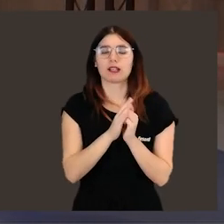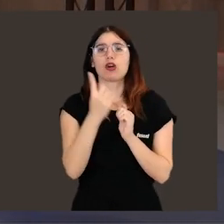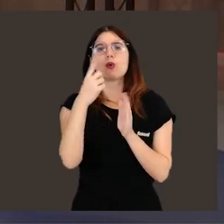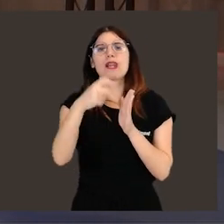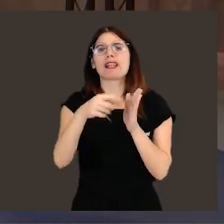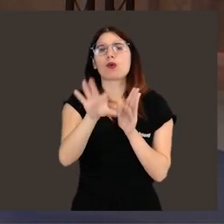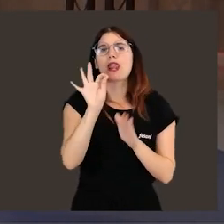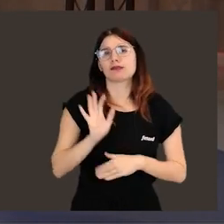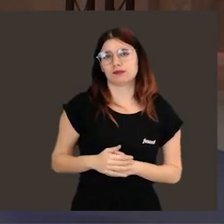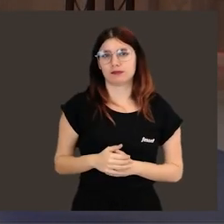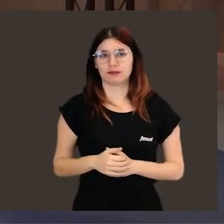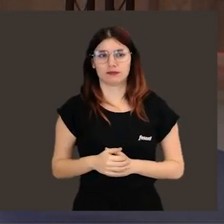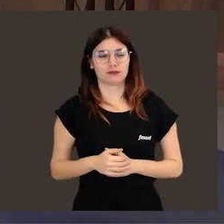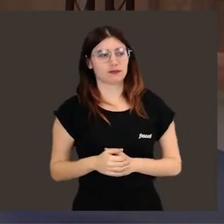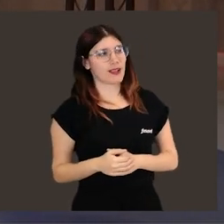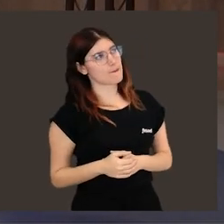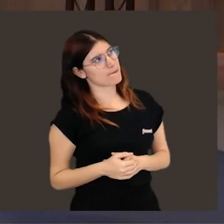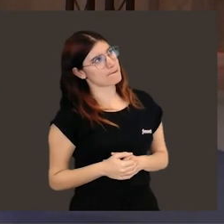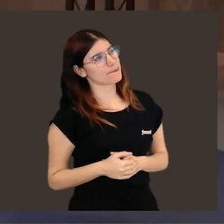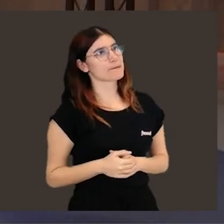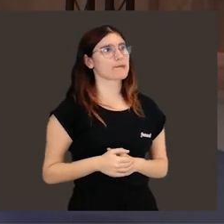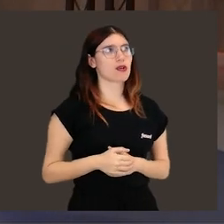si te parece. Una película, Sara.